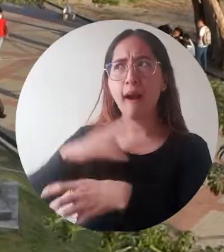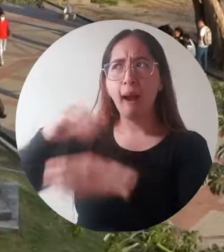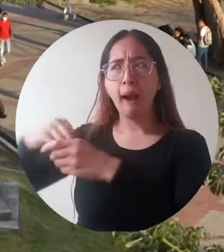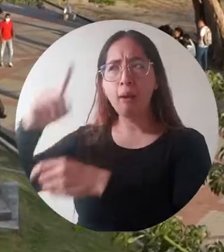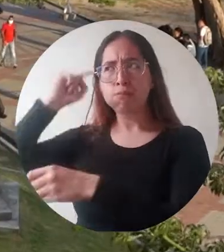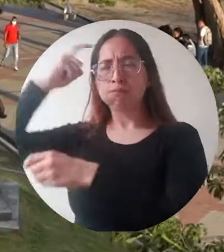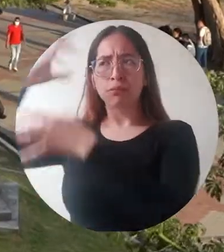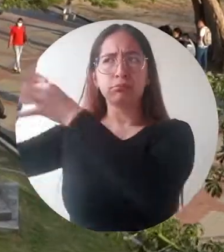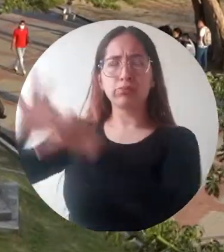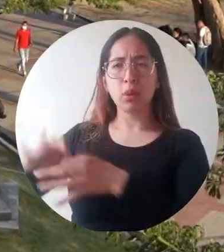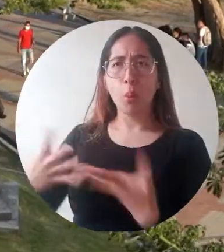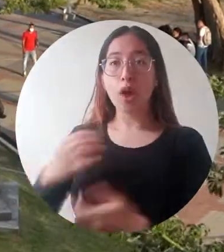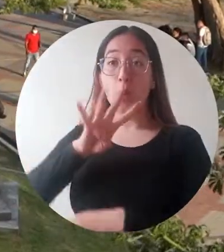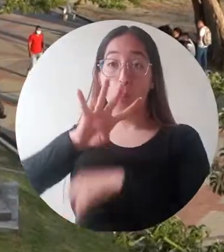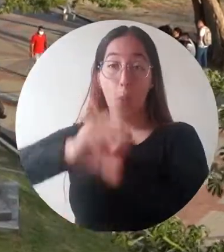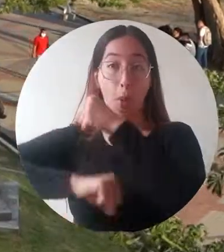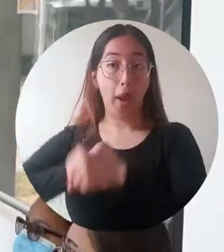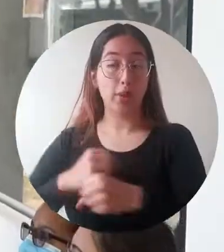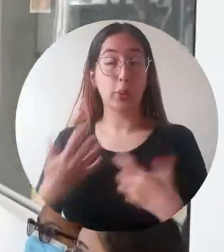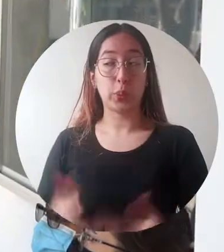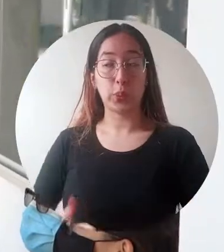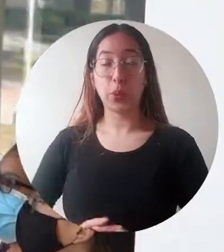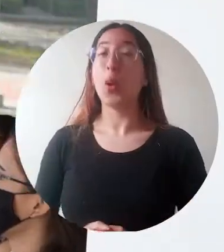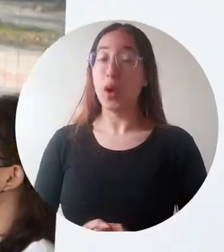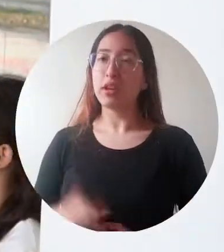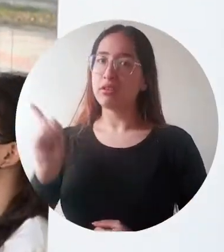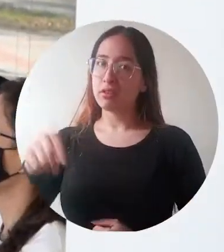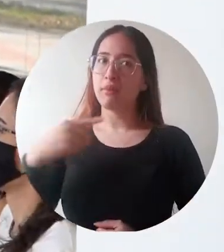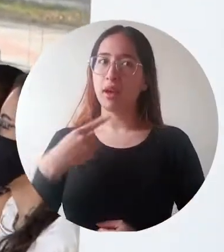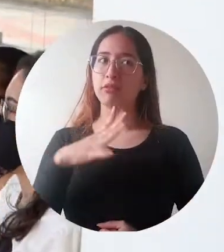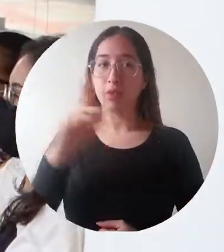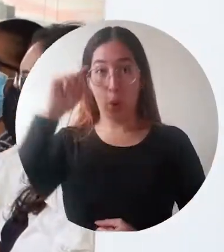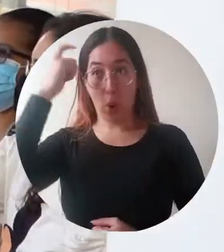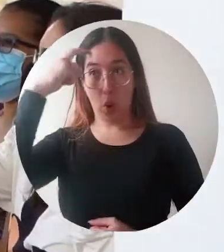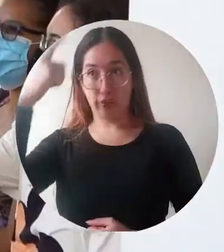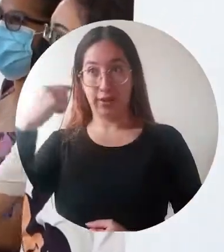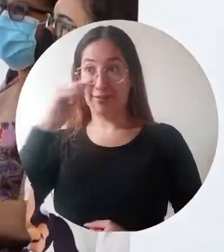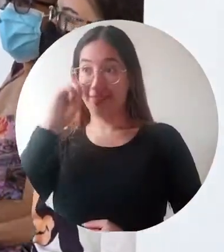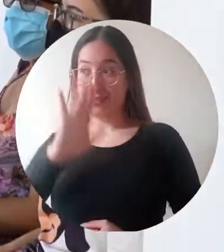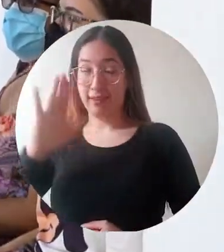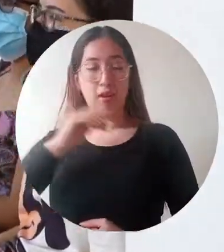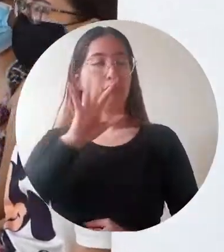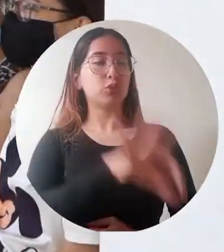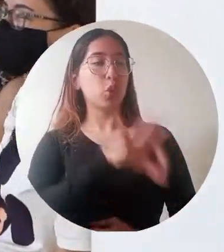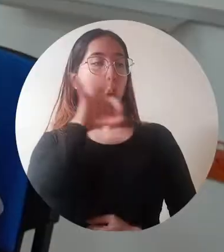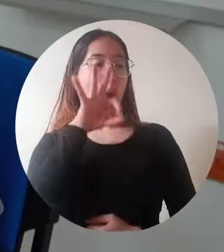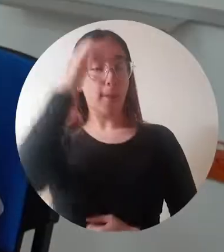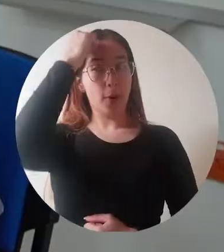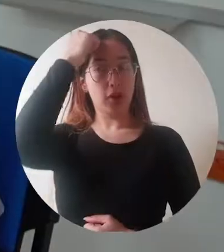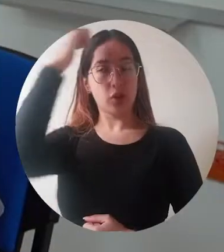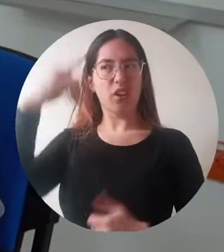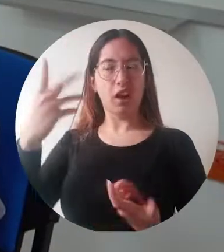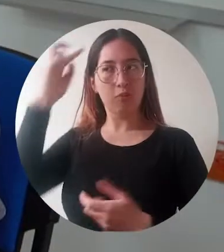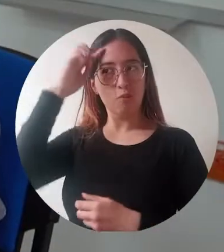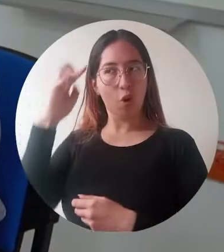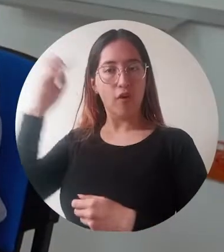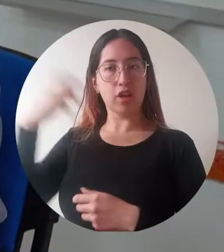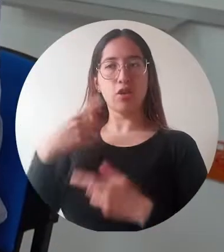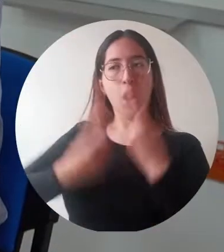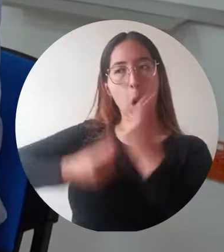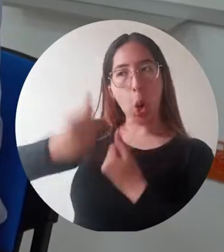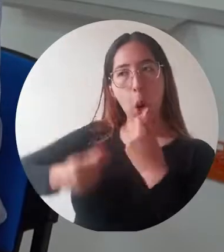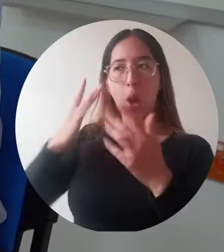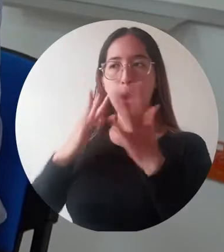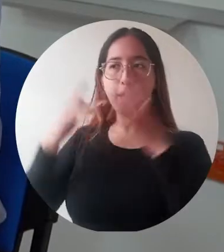Una noticia muy importante para la comunidad universitaria se dio con el nombramiento del docente de la Facultad de Ciencias Empresariales y Económicas,